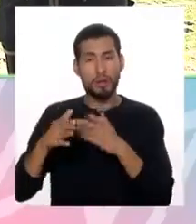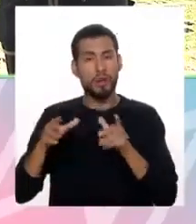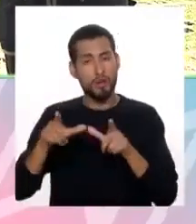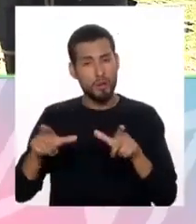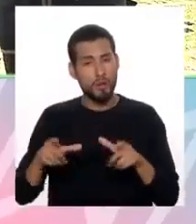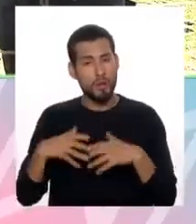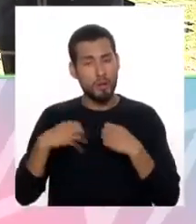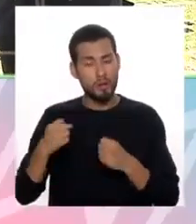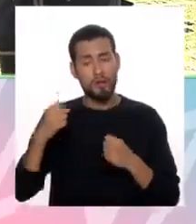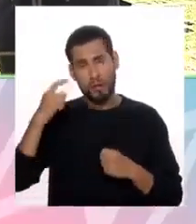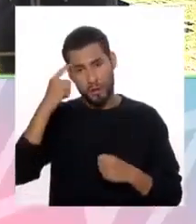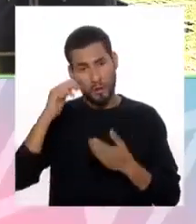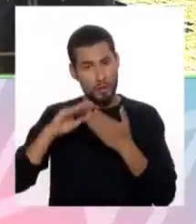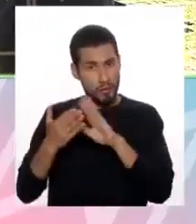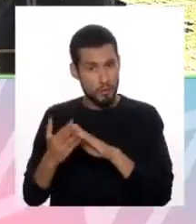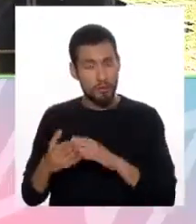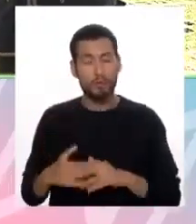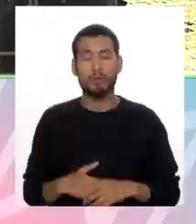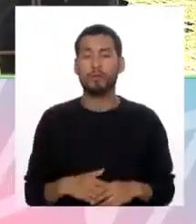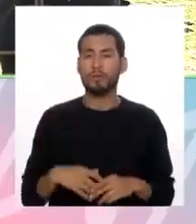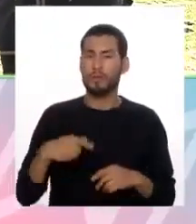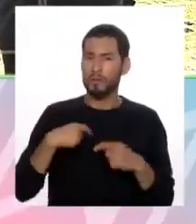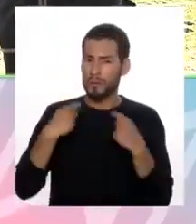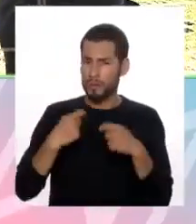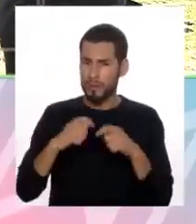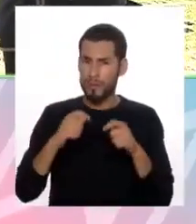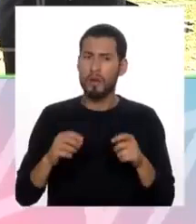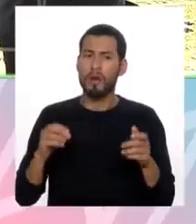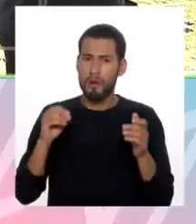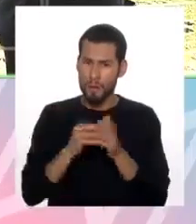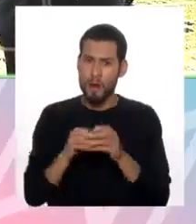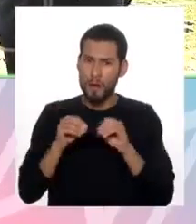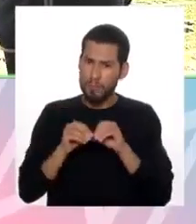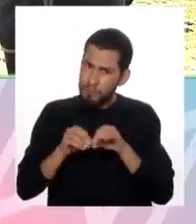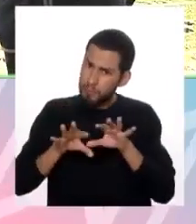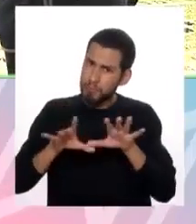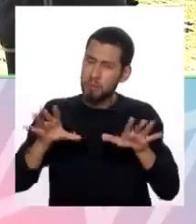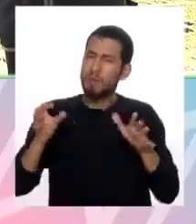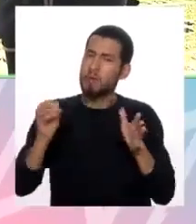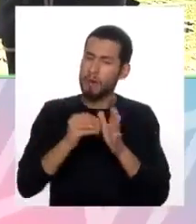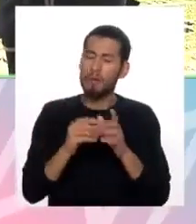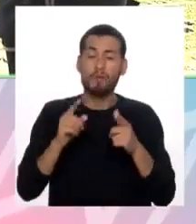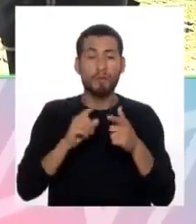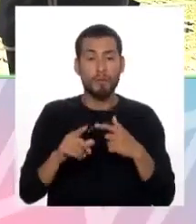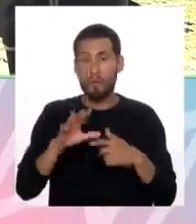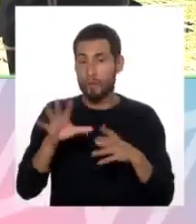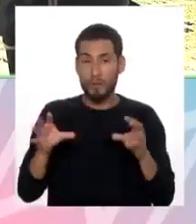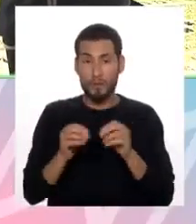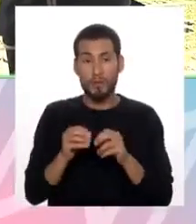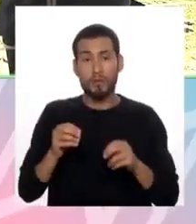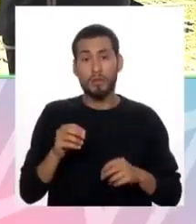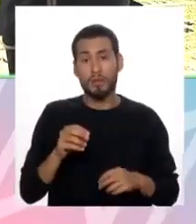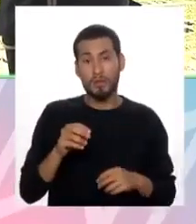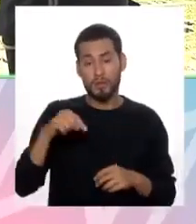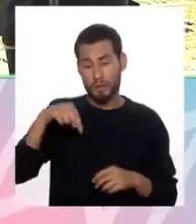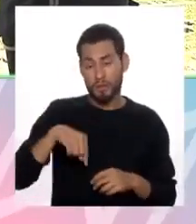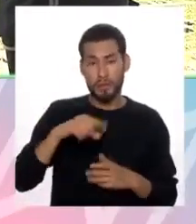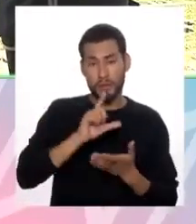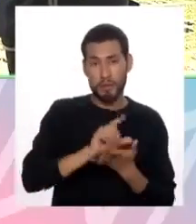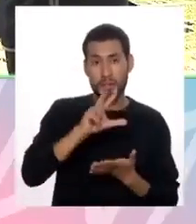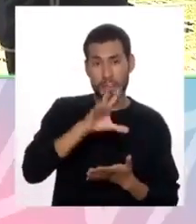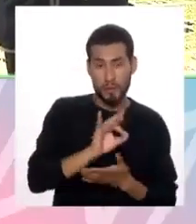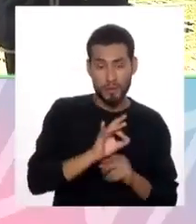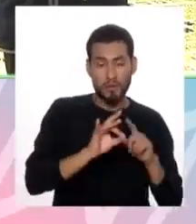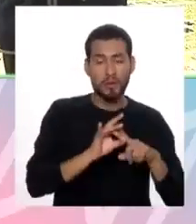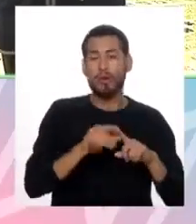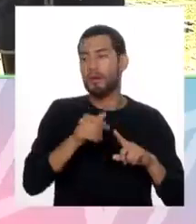comunitaria. Estamos tratando de que sean aún más, pero bueno, de todos los 38 hay acá en Lima